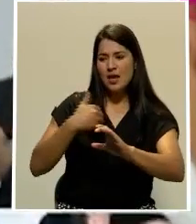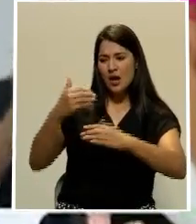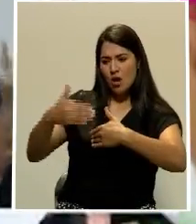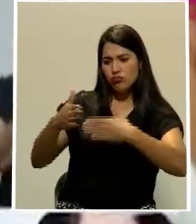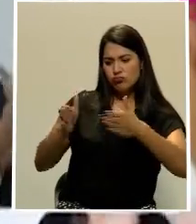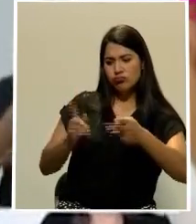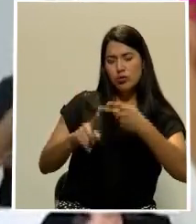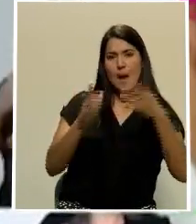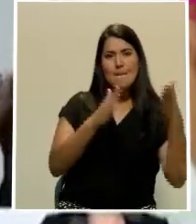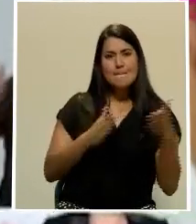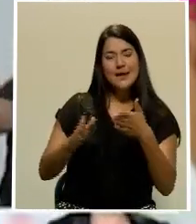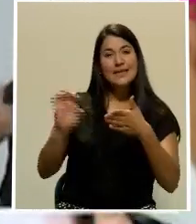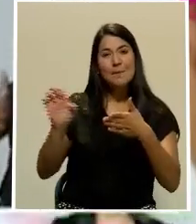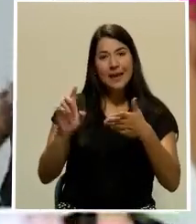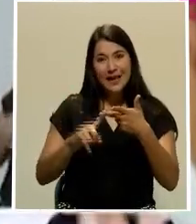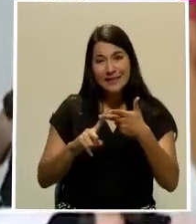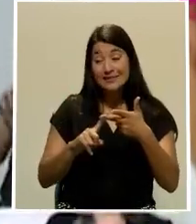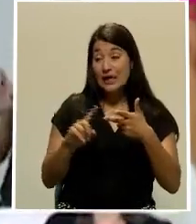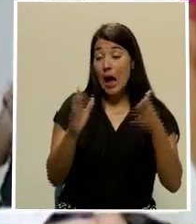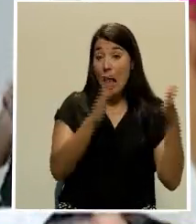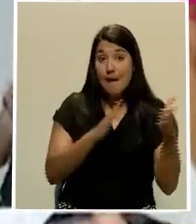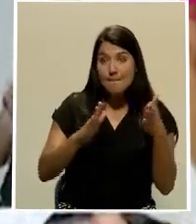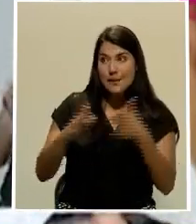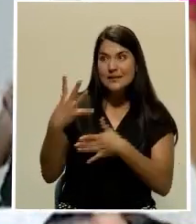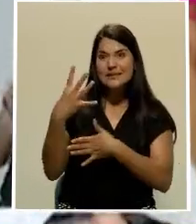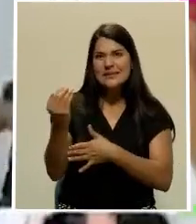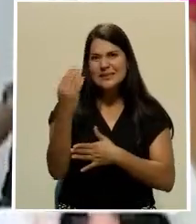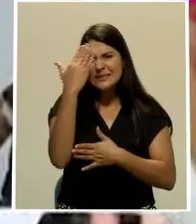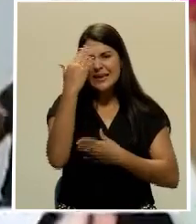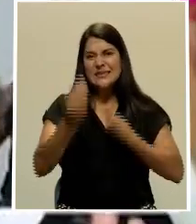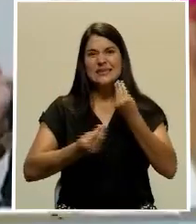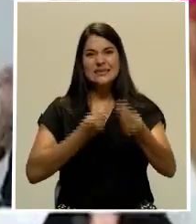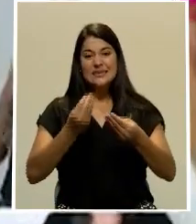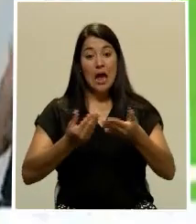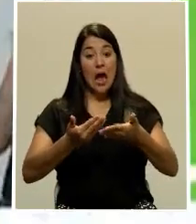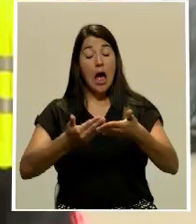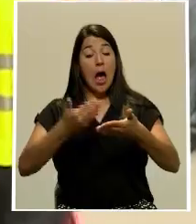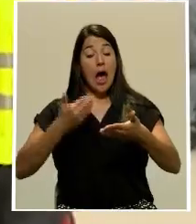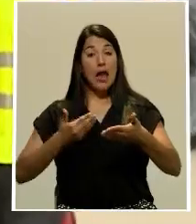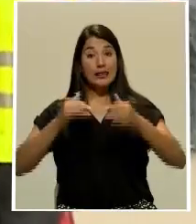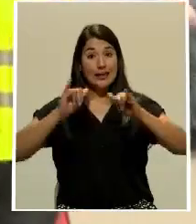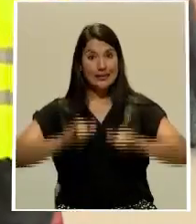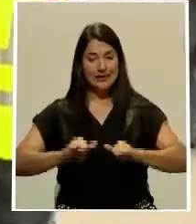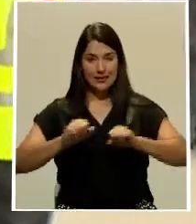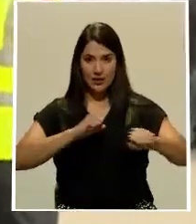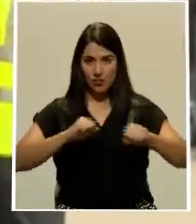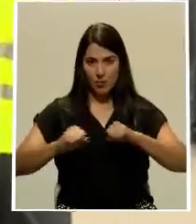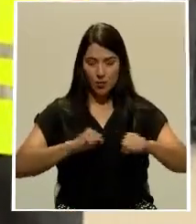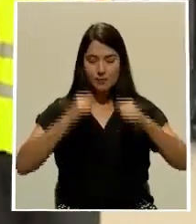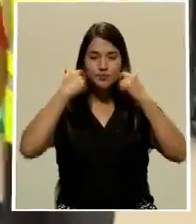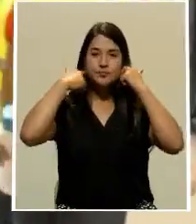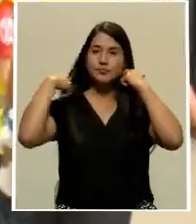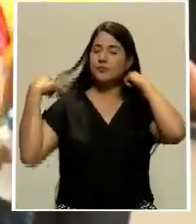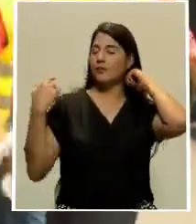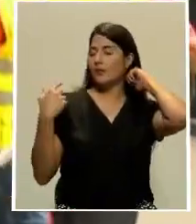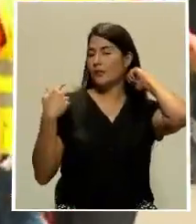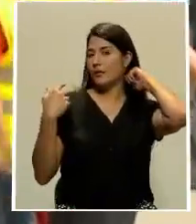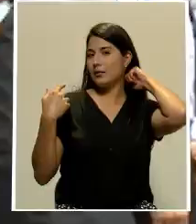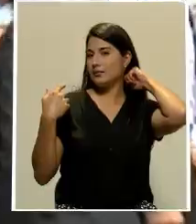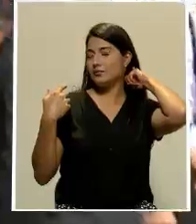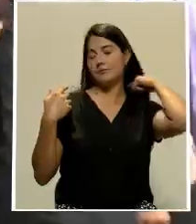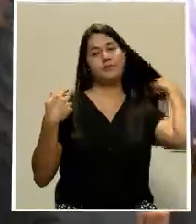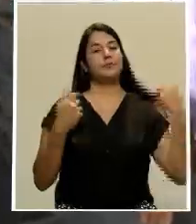emergencia, con un plan de evacuación y además saber cómo comportarnos durante y después de los terremotos. Dicho simulacro se adapta a la